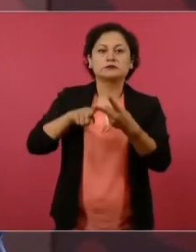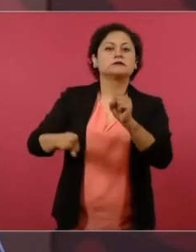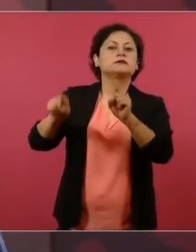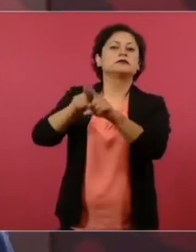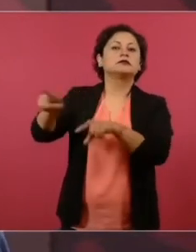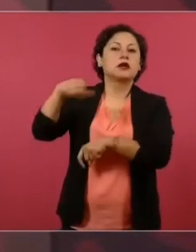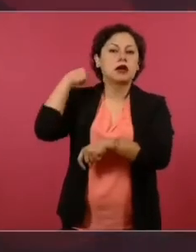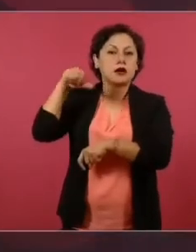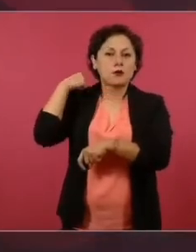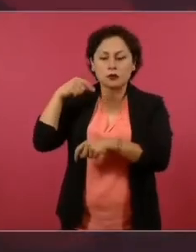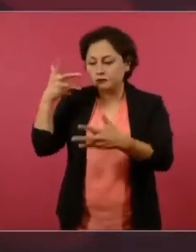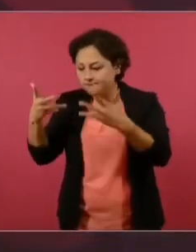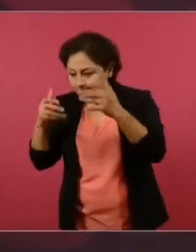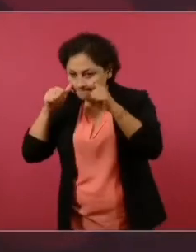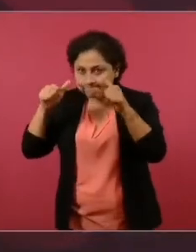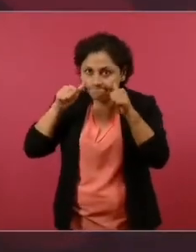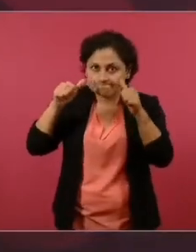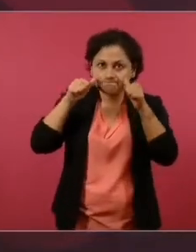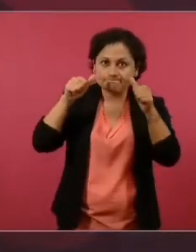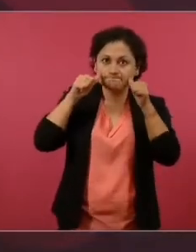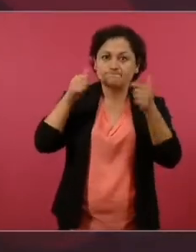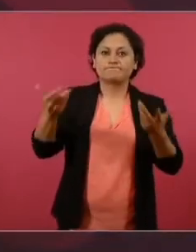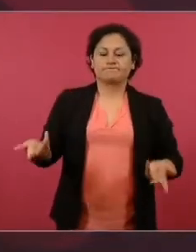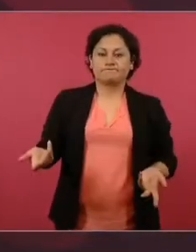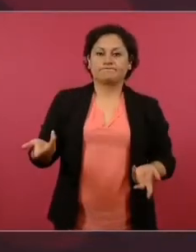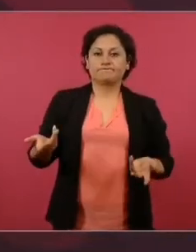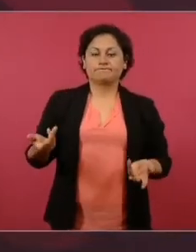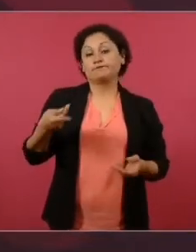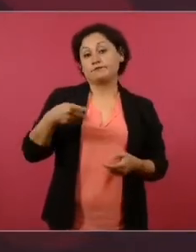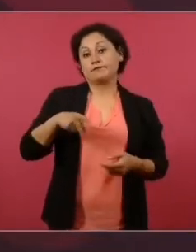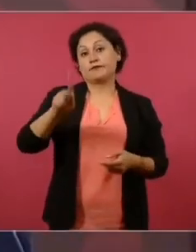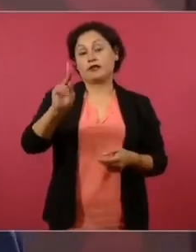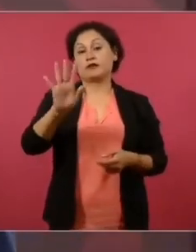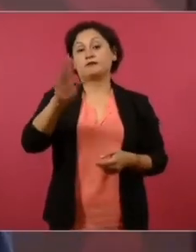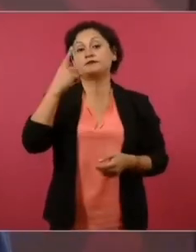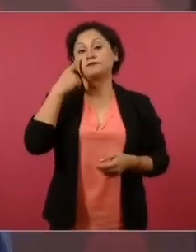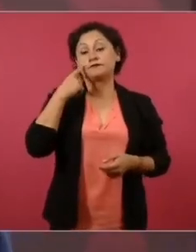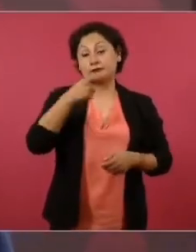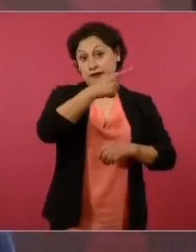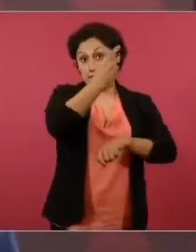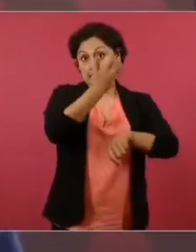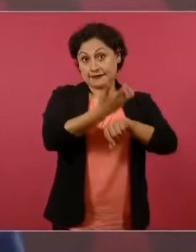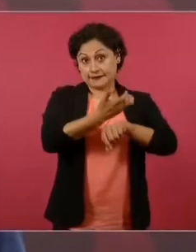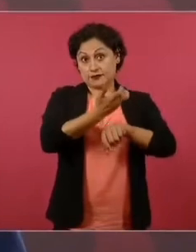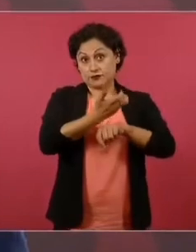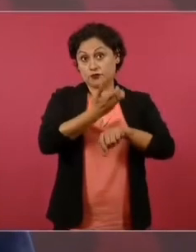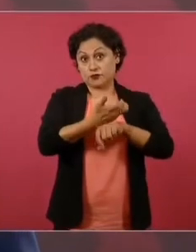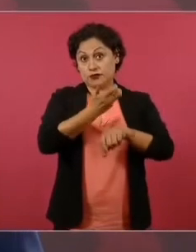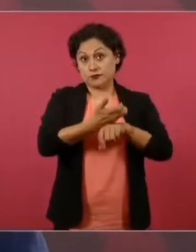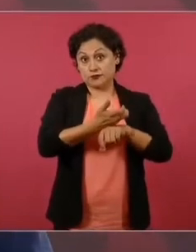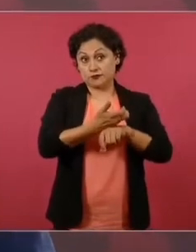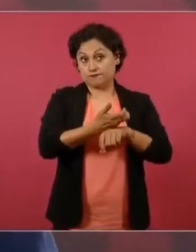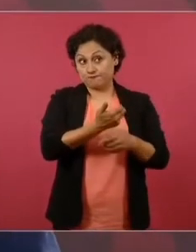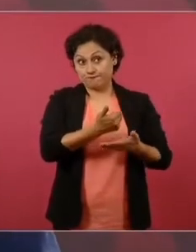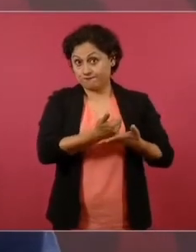pero Estados Unidos no puede ayudar, no tienen, parece mentira,